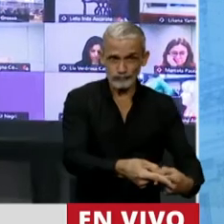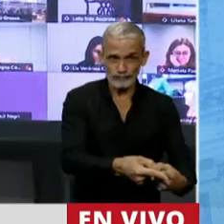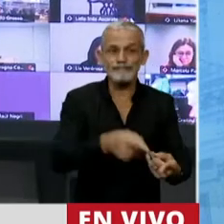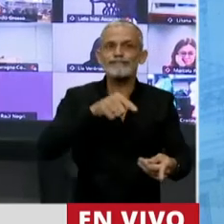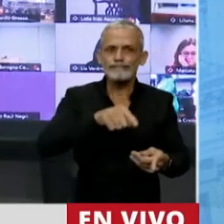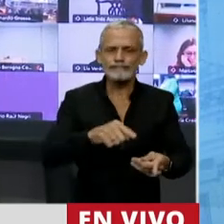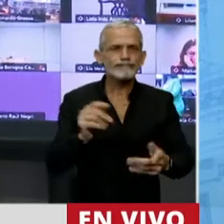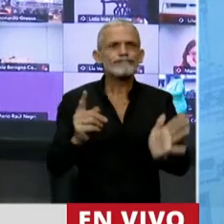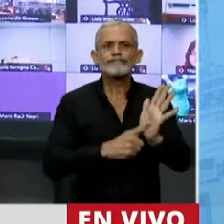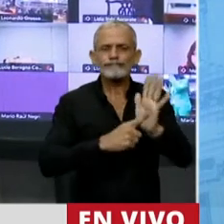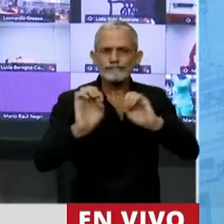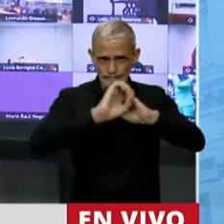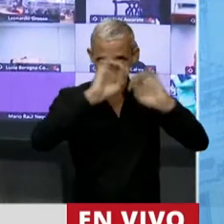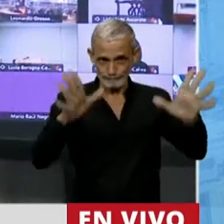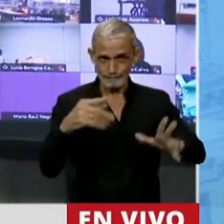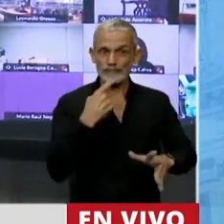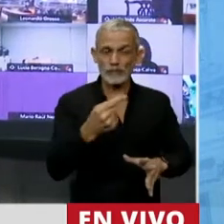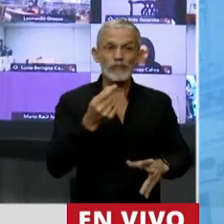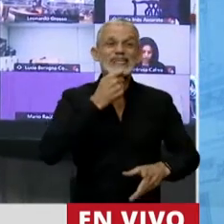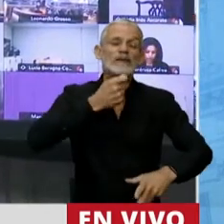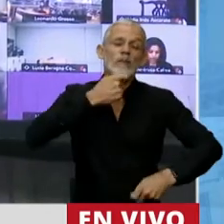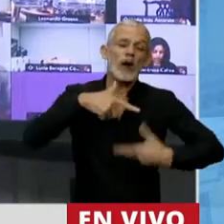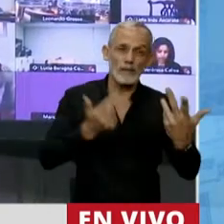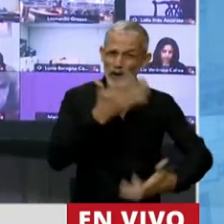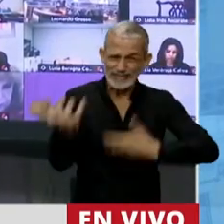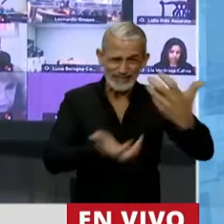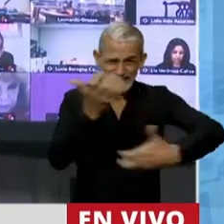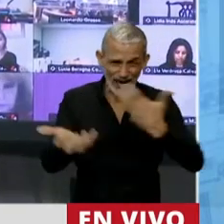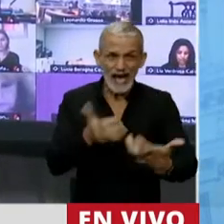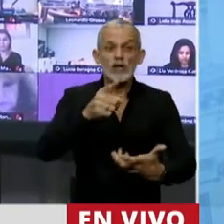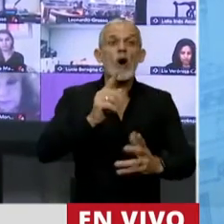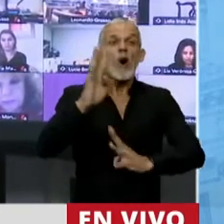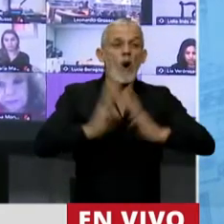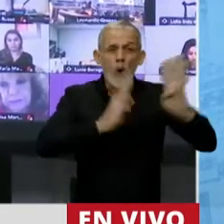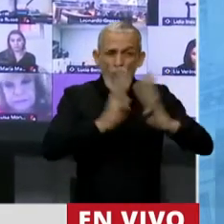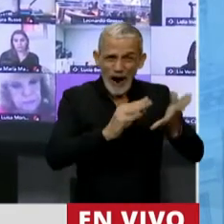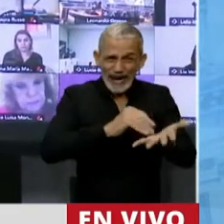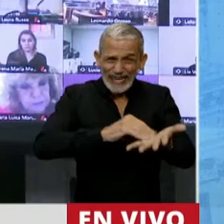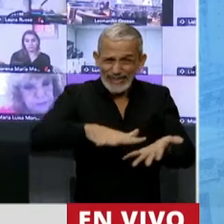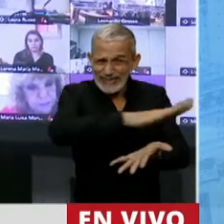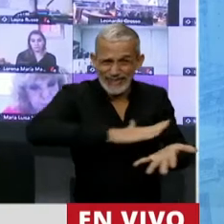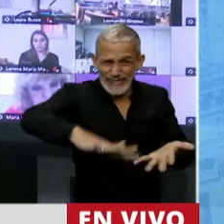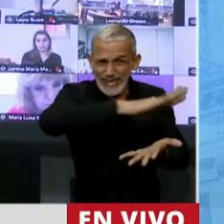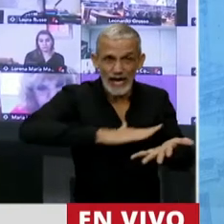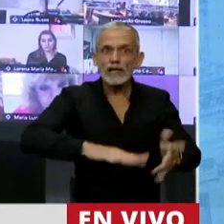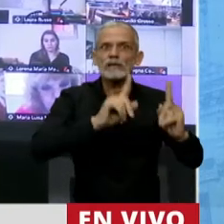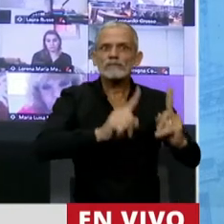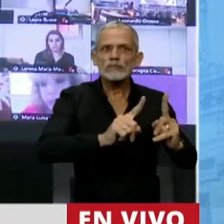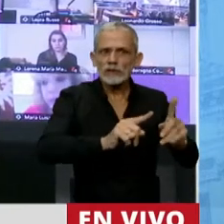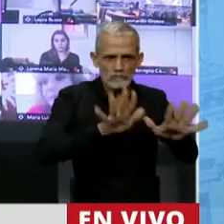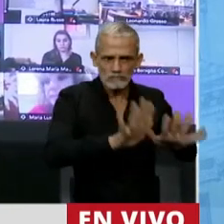claramente que en caso de incendio, esos bosques, esa tierra, queda absolutamente